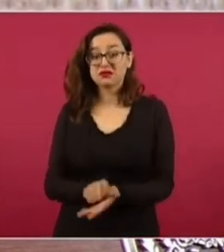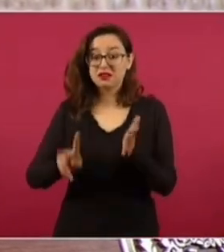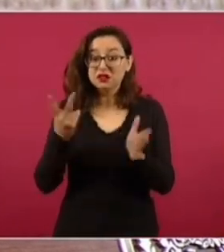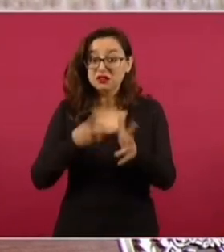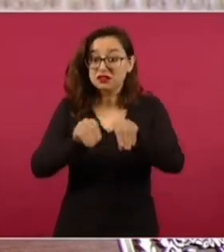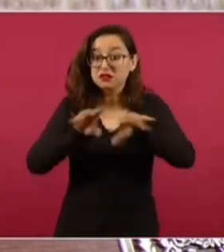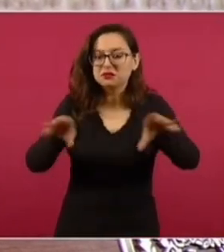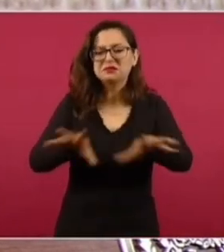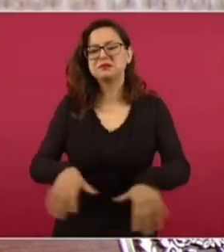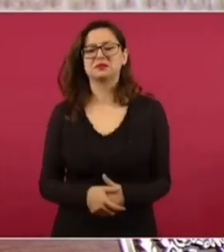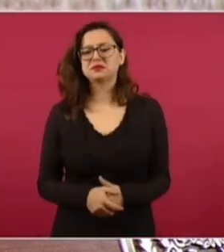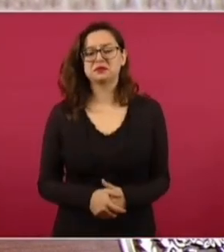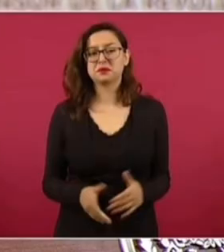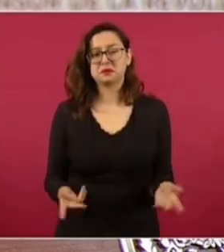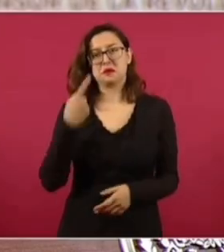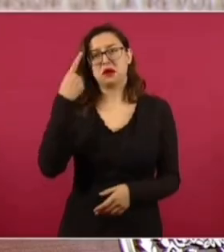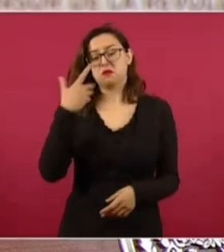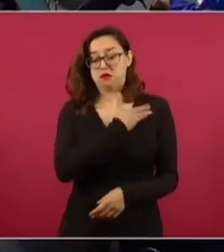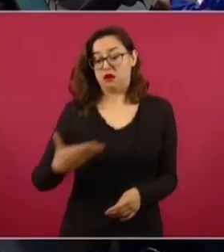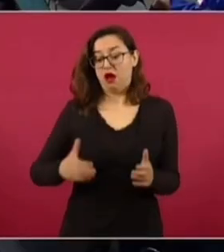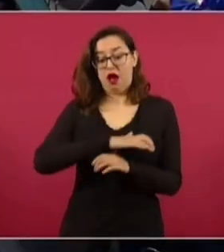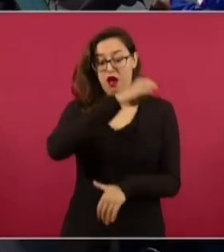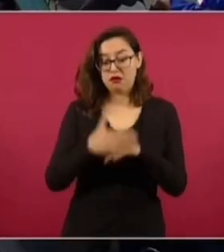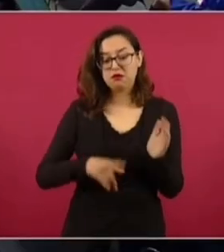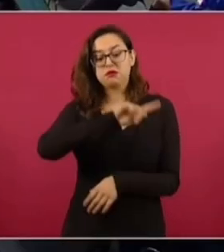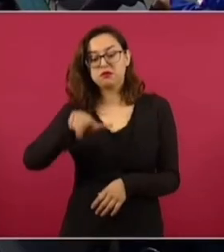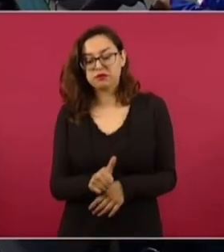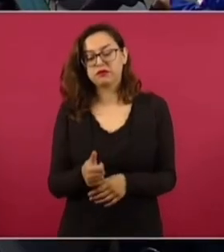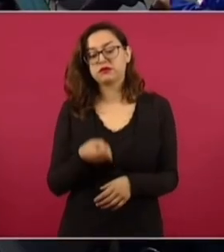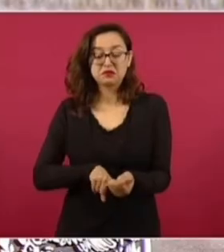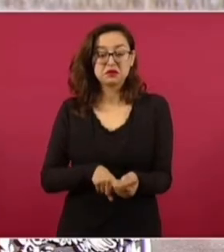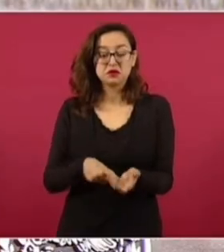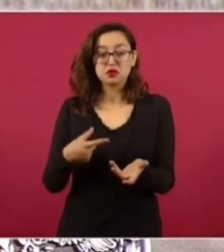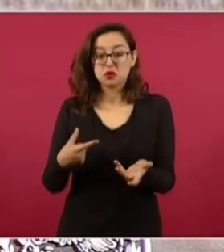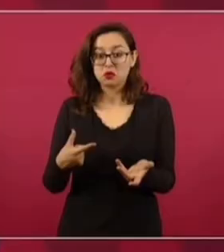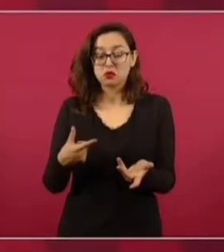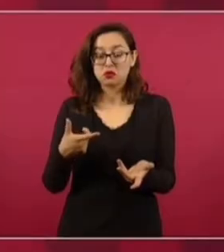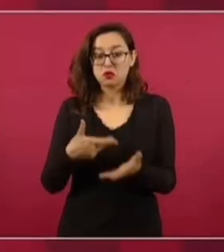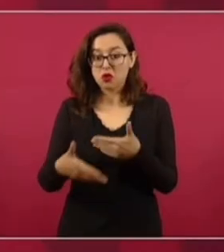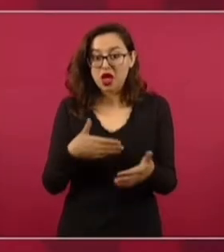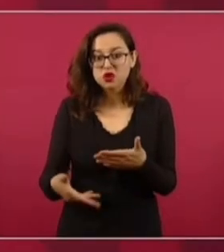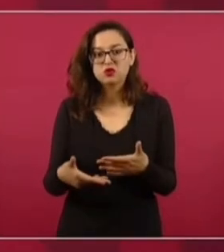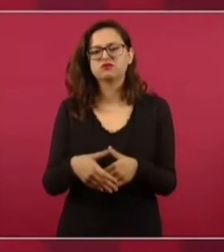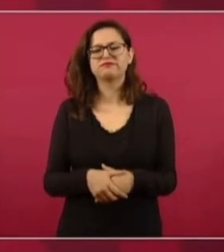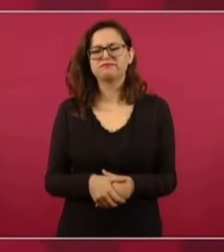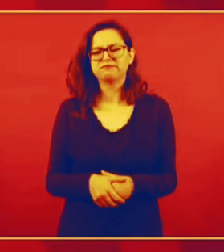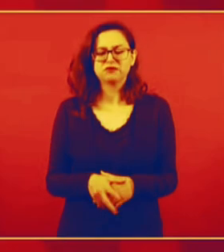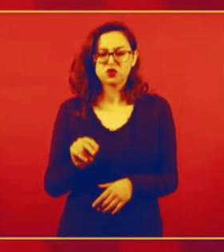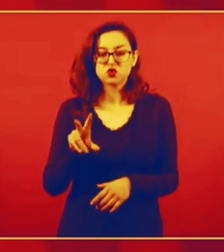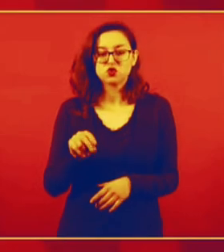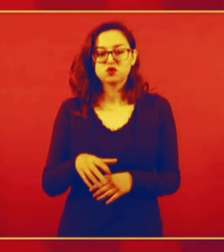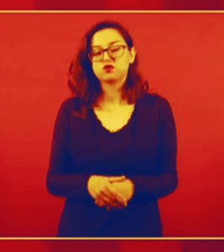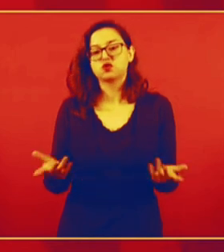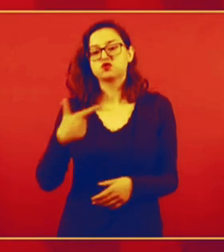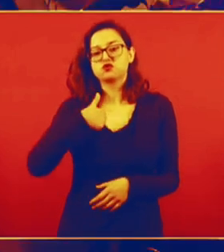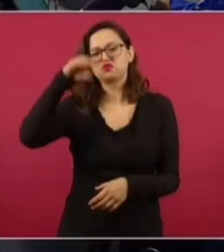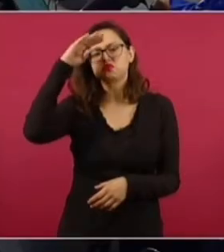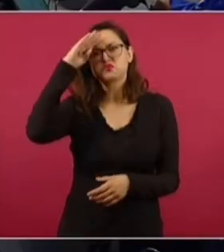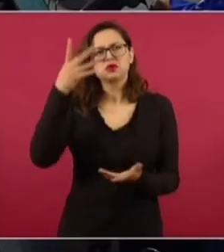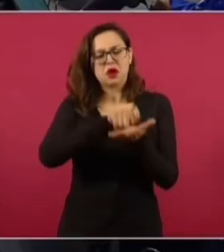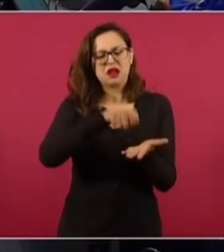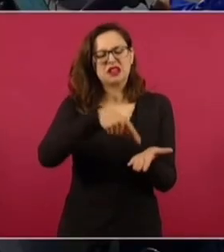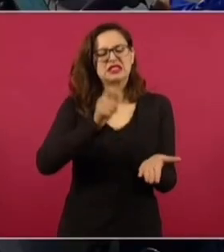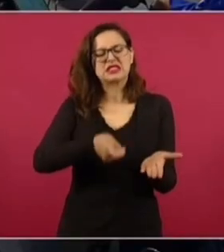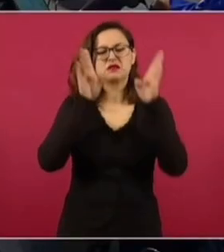termine, pienso publicarlo a los tres años. Voy a escribir un libro que deseo sobre el pensamiento conservador,